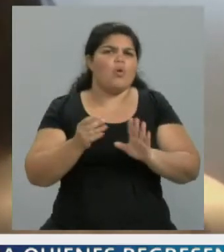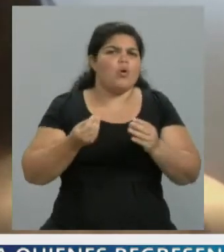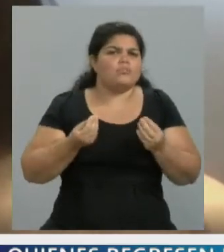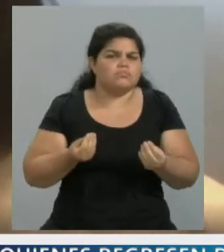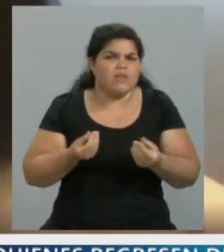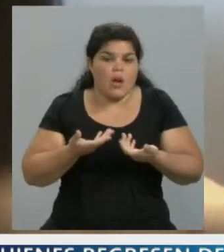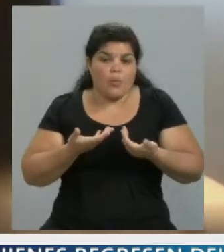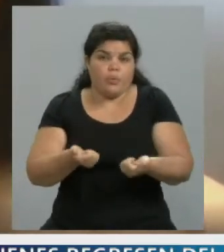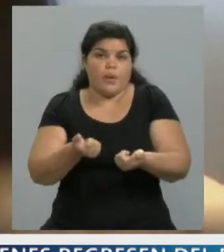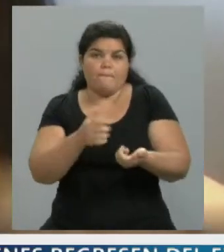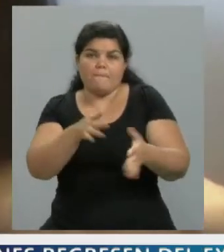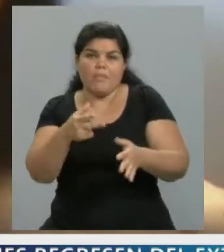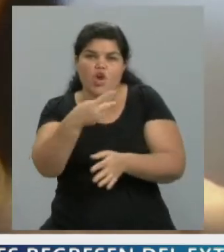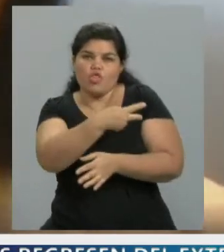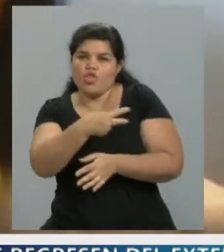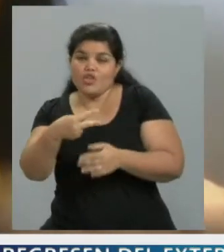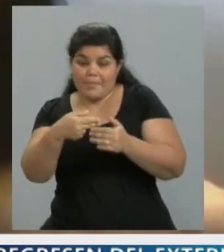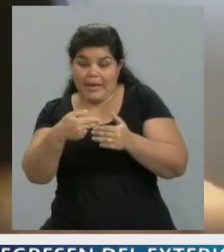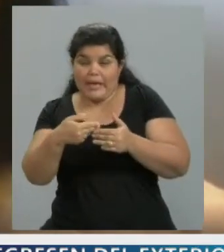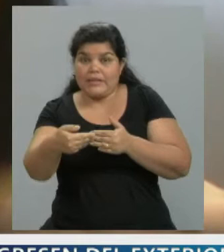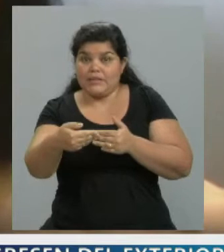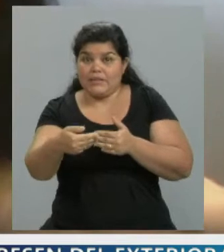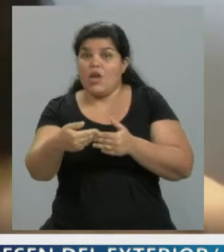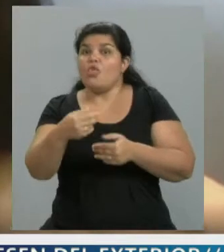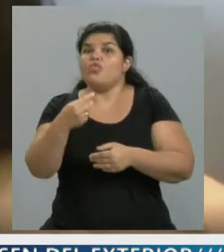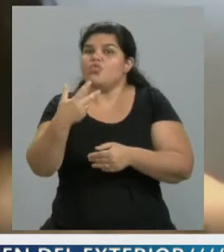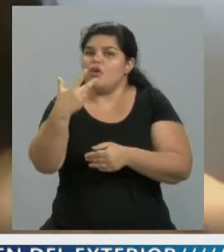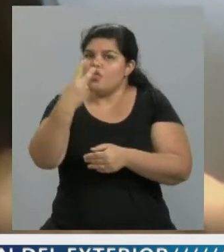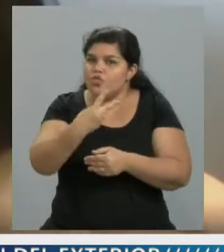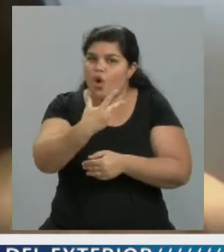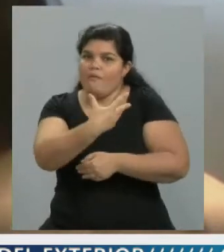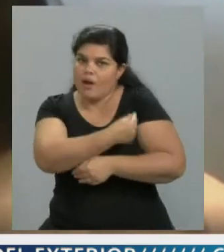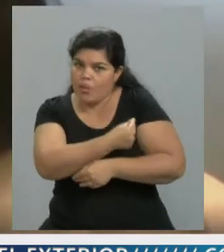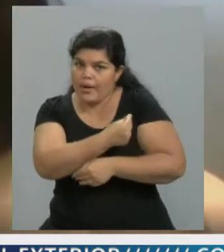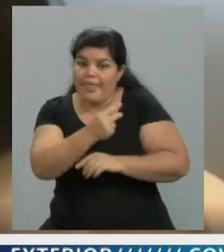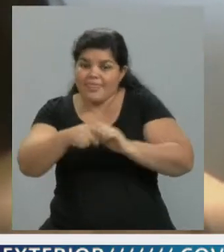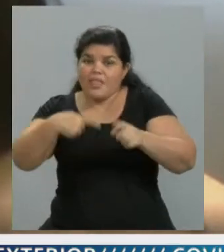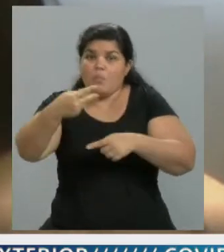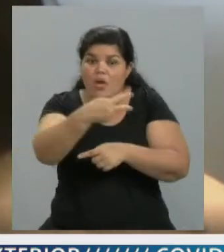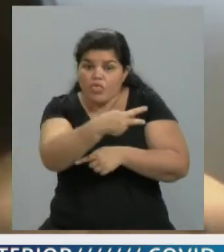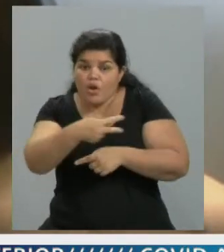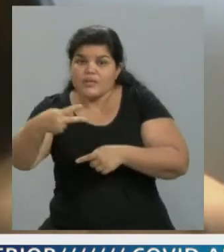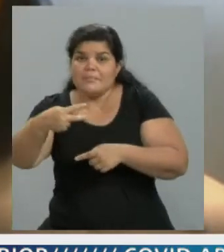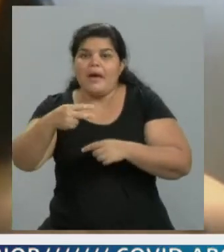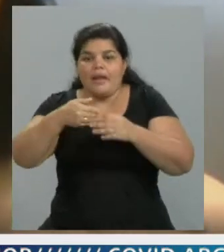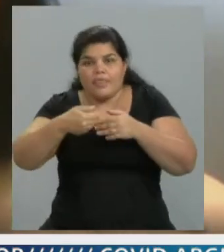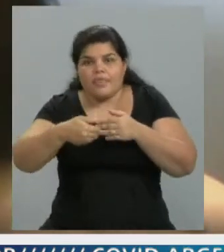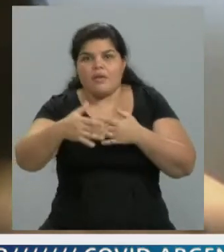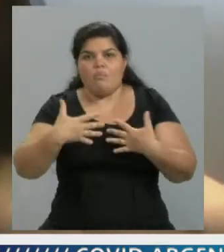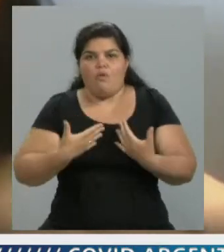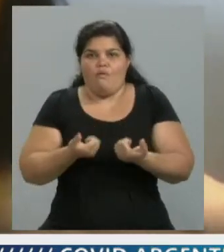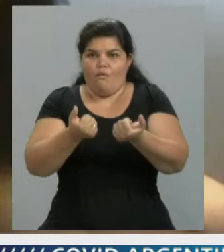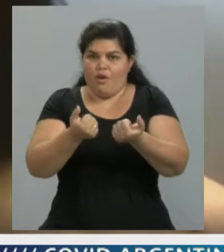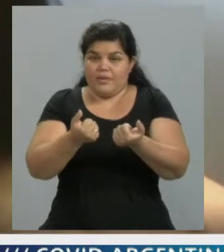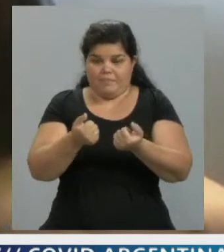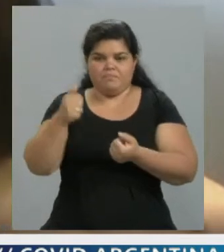máximo ocurre aproximadamente dos semanas después de la segunda dosis. Si bien estamos teniendo una campaña de vacunación